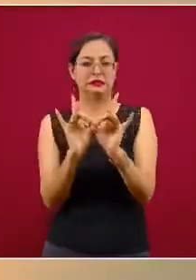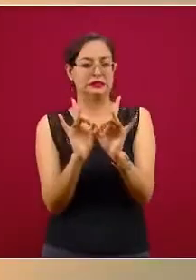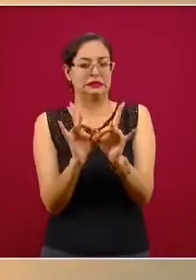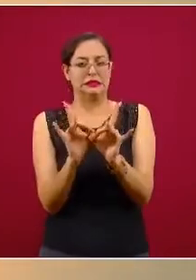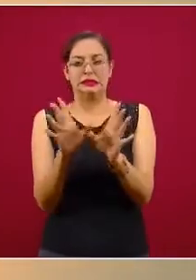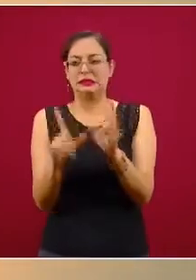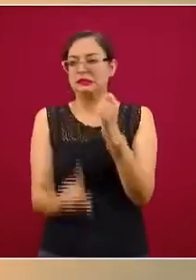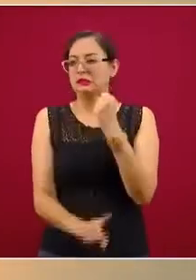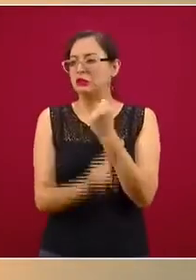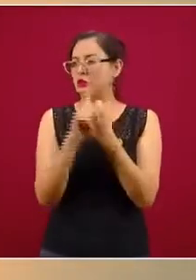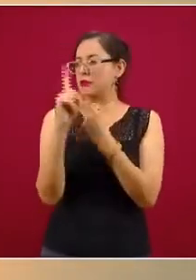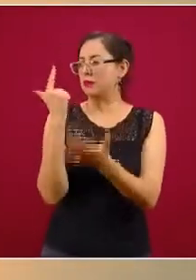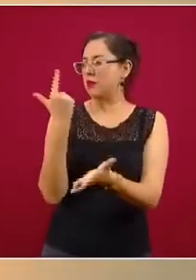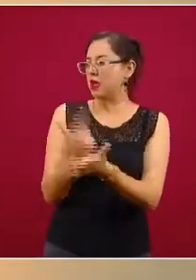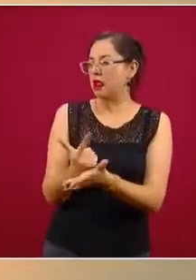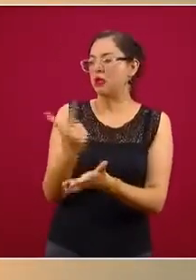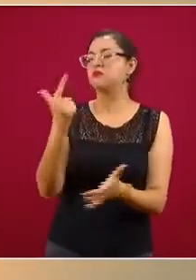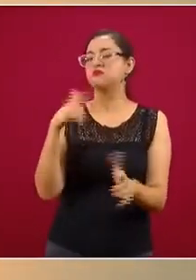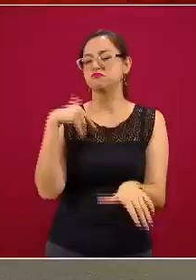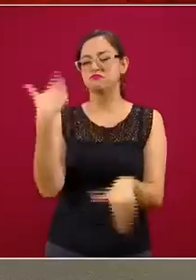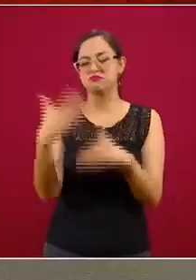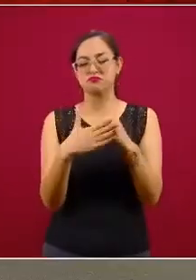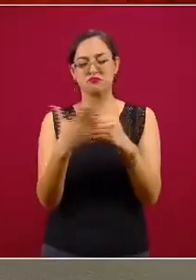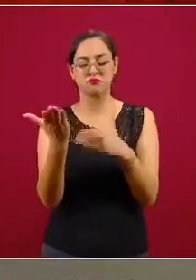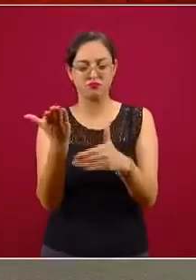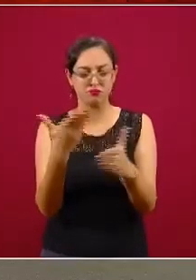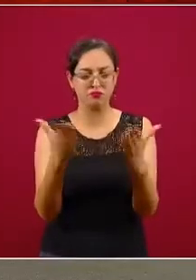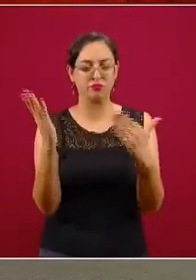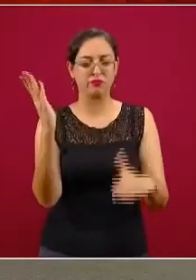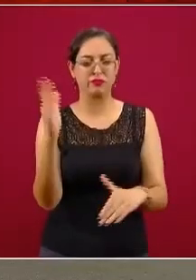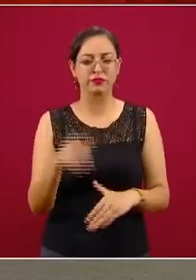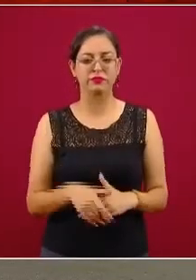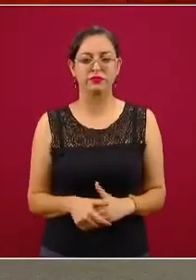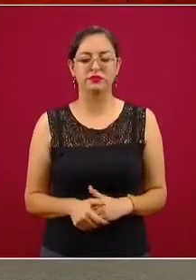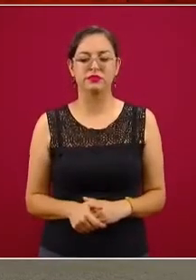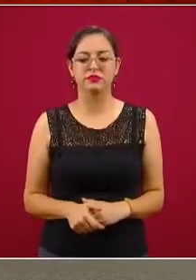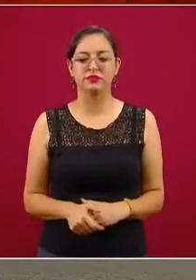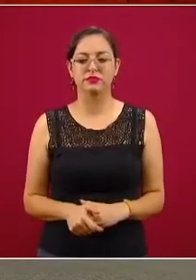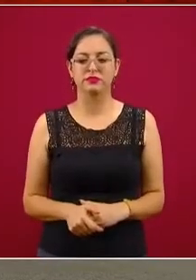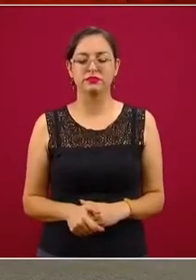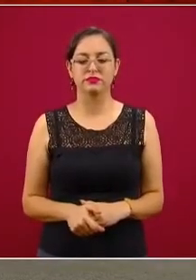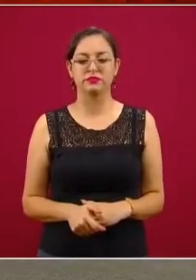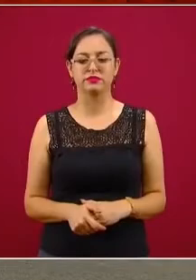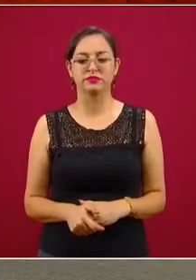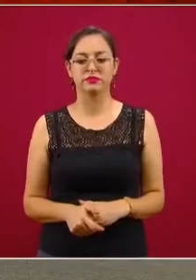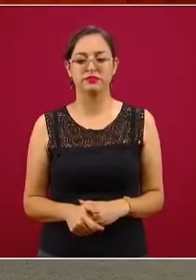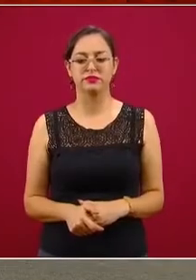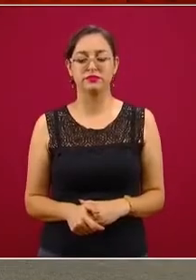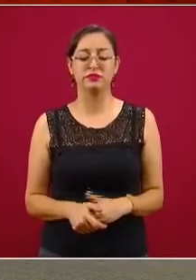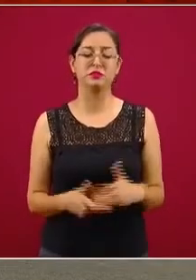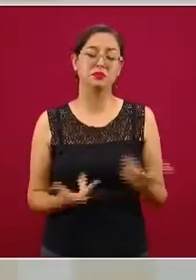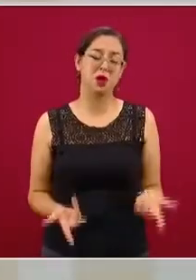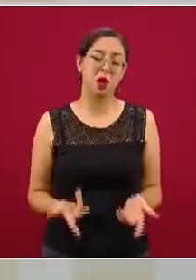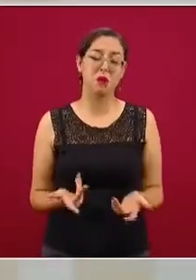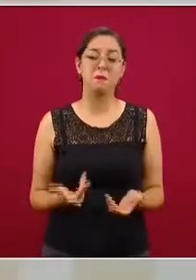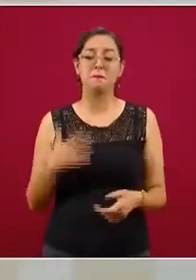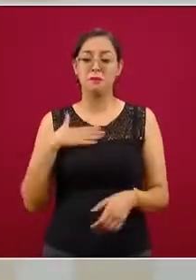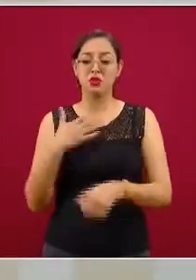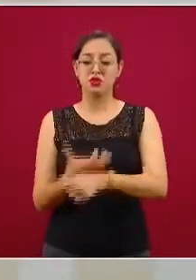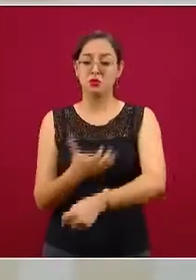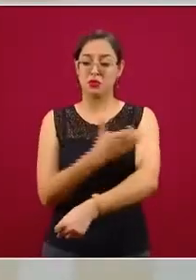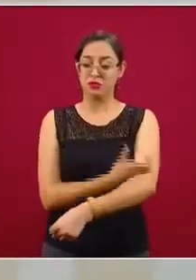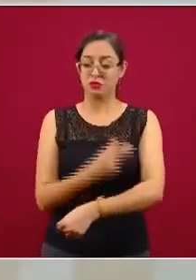viviendo. Entonces, mis compañeros en ocasiones pasadas han hablado sobre las